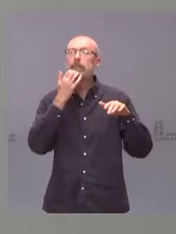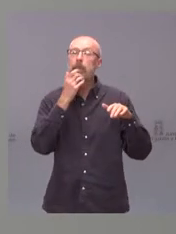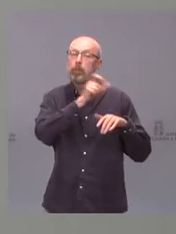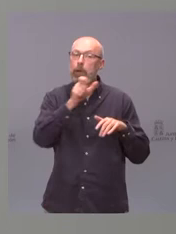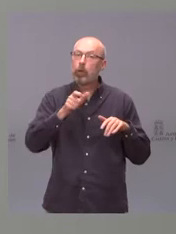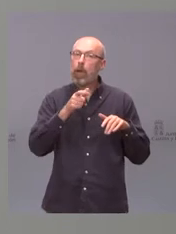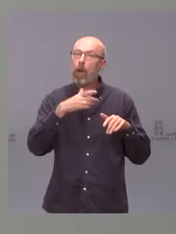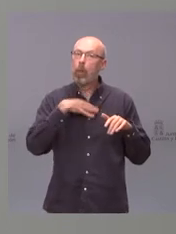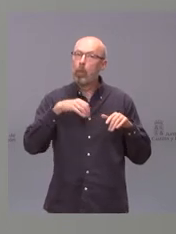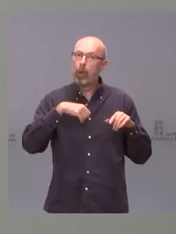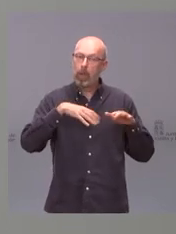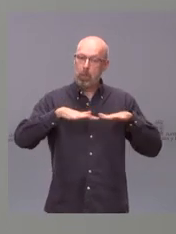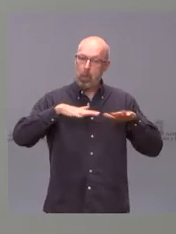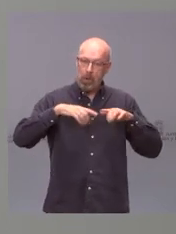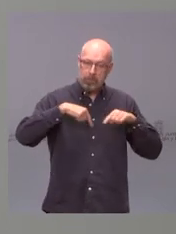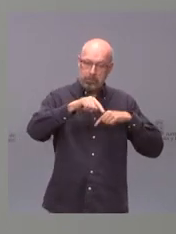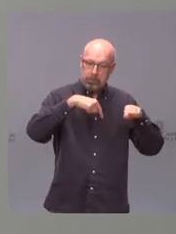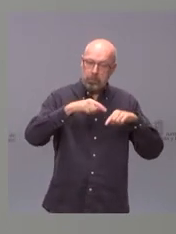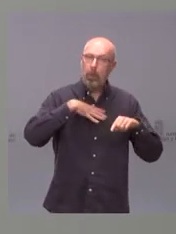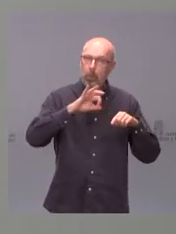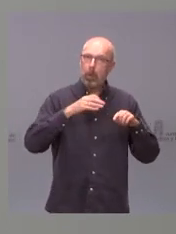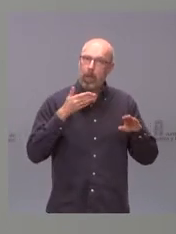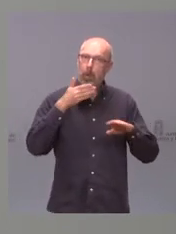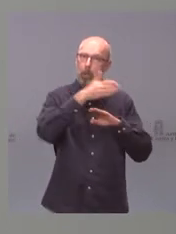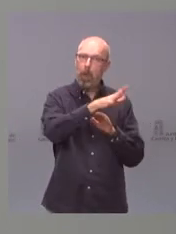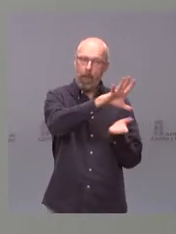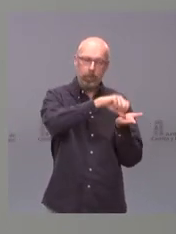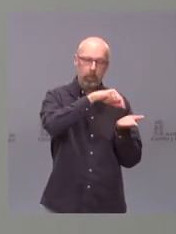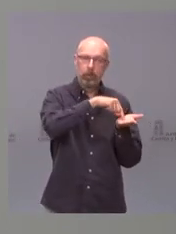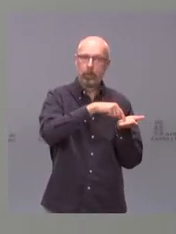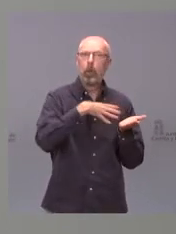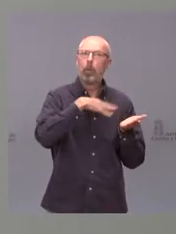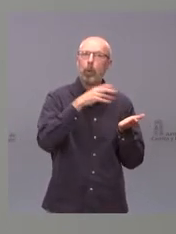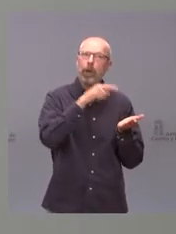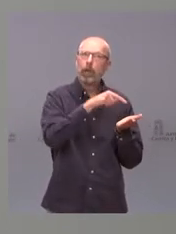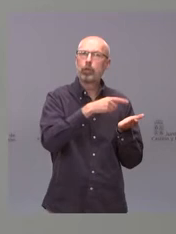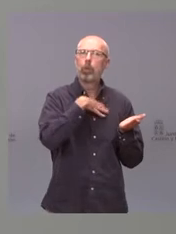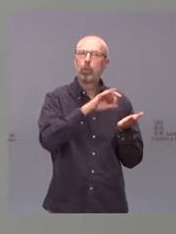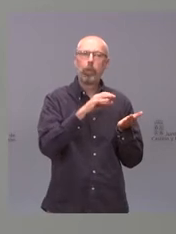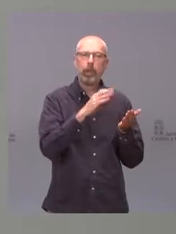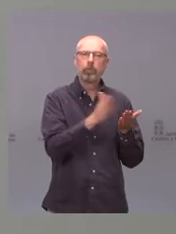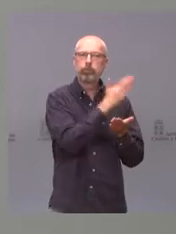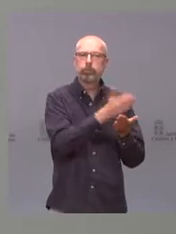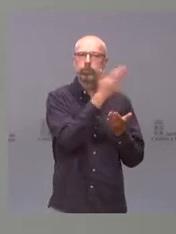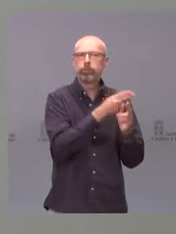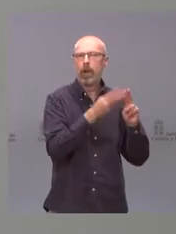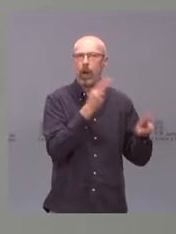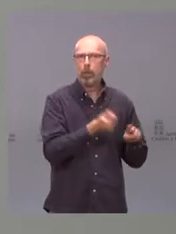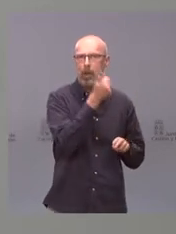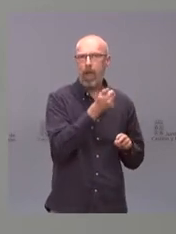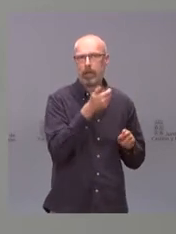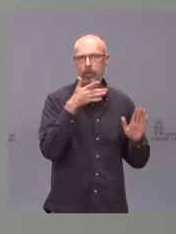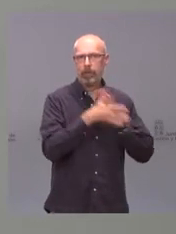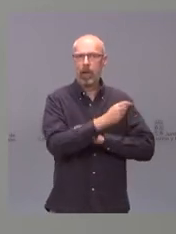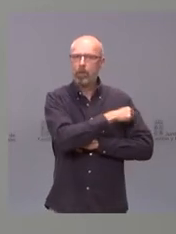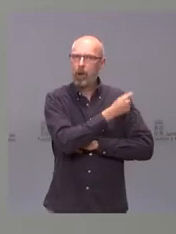vayan al punto de vacunación, porque un punto de vacunación nos permite vacunar a 30 personas a la hora y eso le da muchísima agilidad